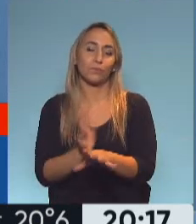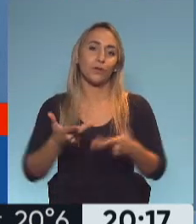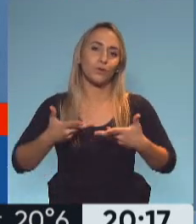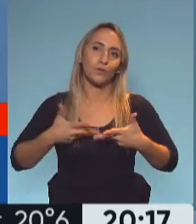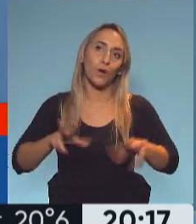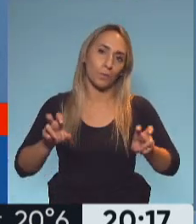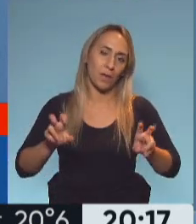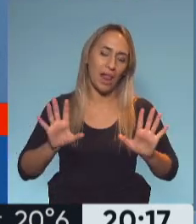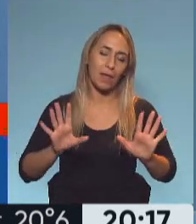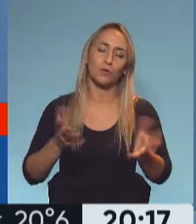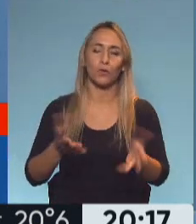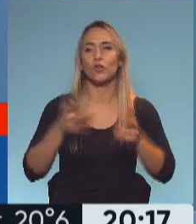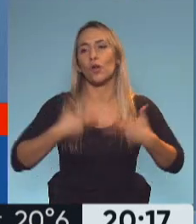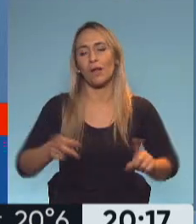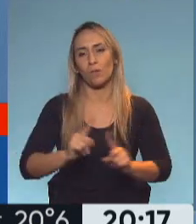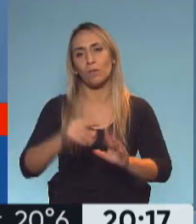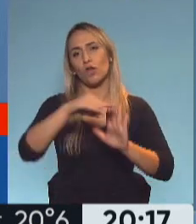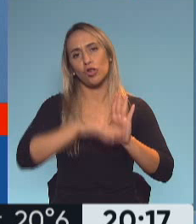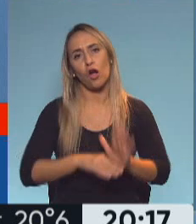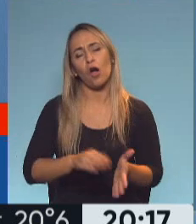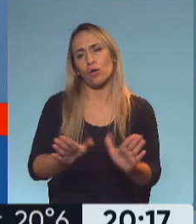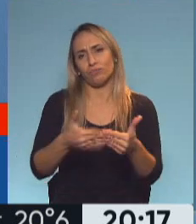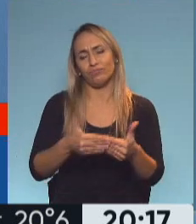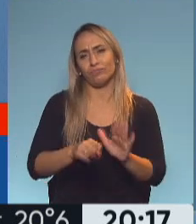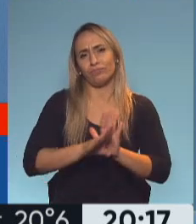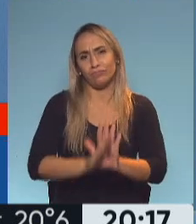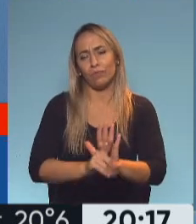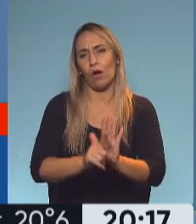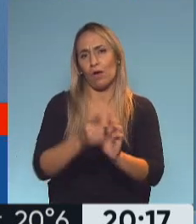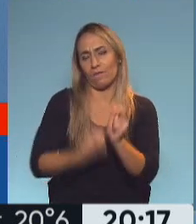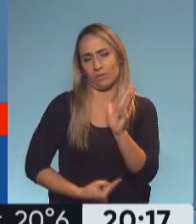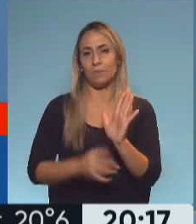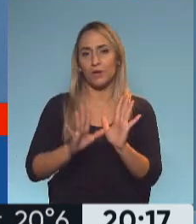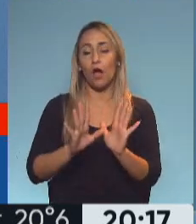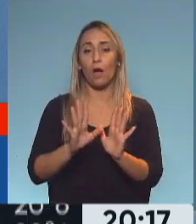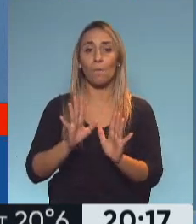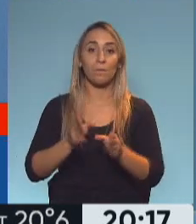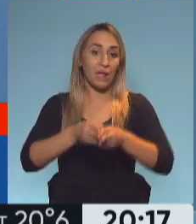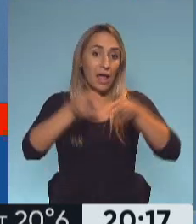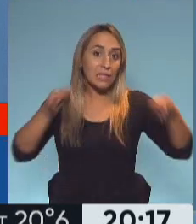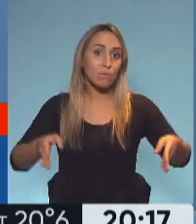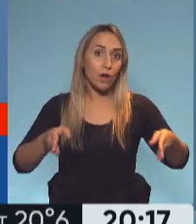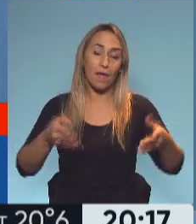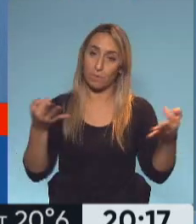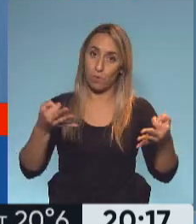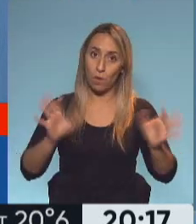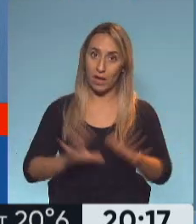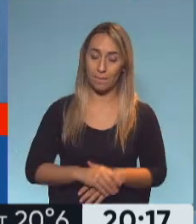obviamente no normales, con mucho protocolo, con algunas restricciones. Pero bueno, eso es lo que nos permitió tener una temporada, la mejor temporada de verano posible.